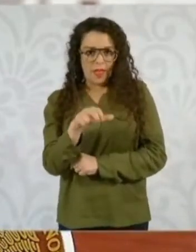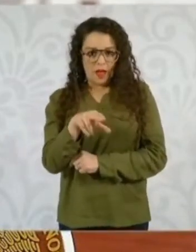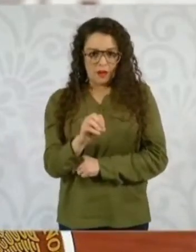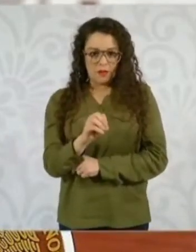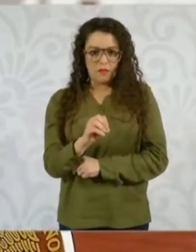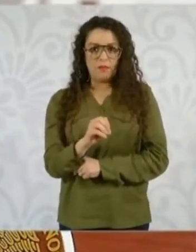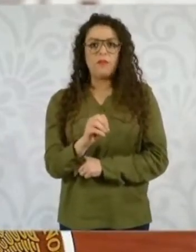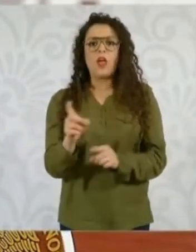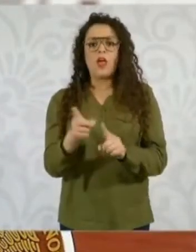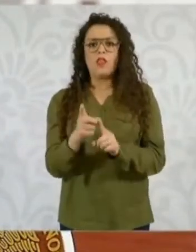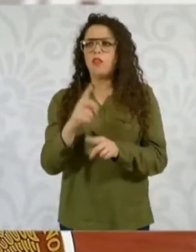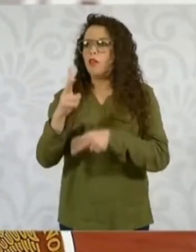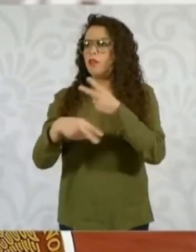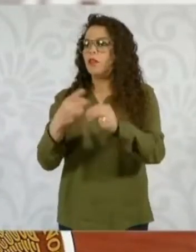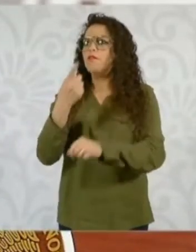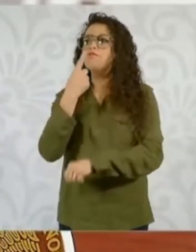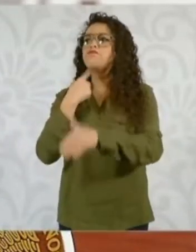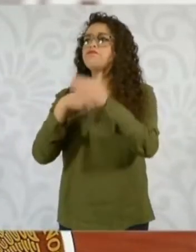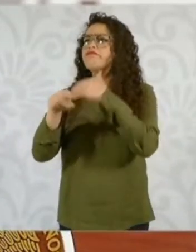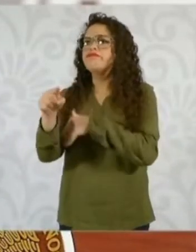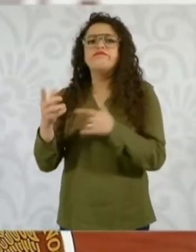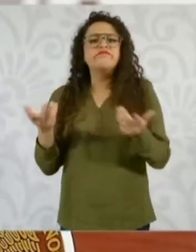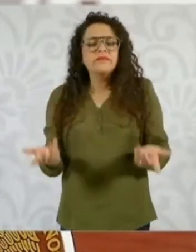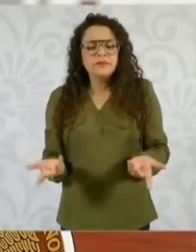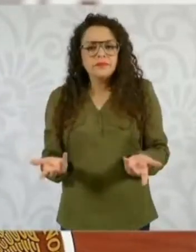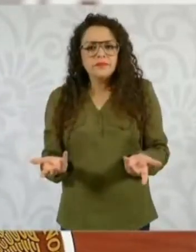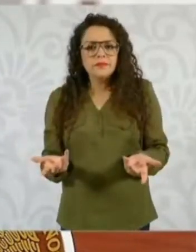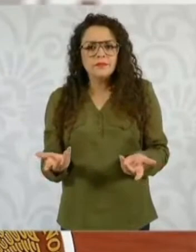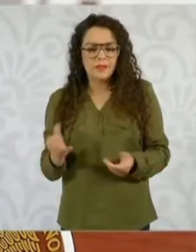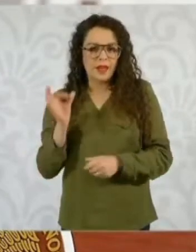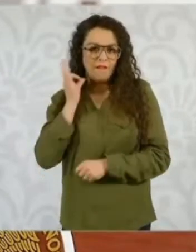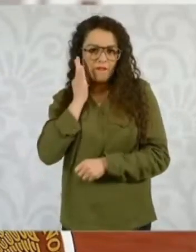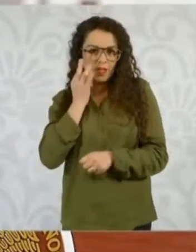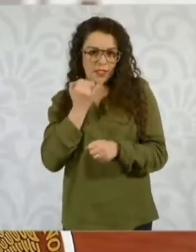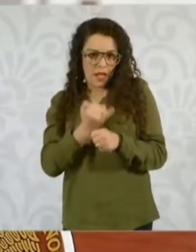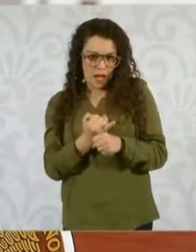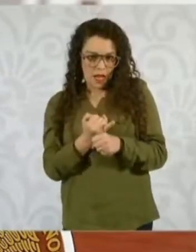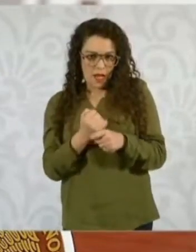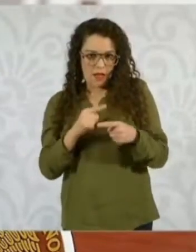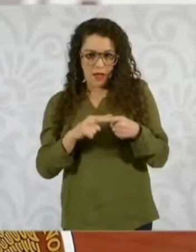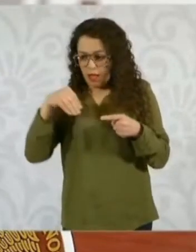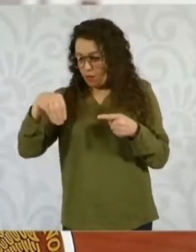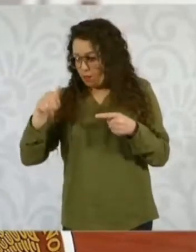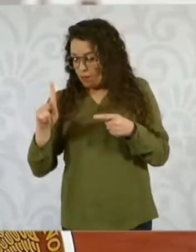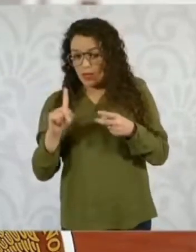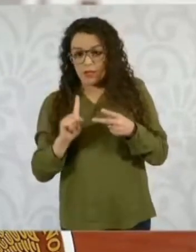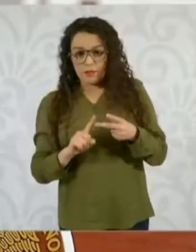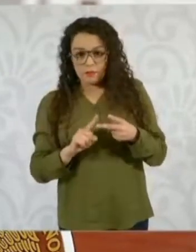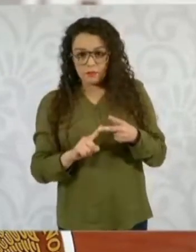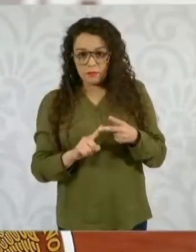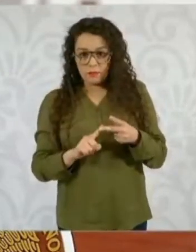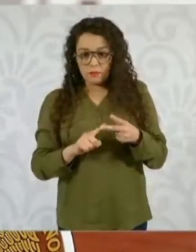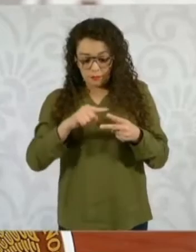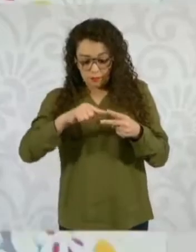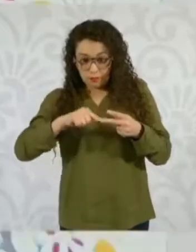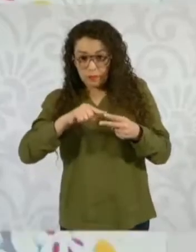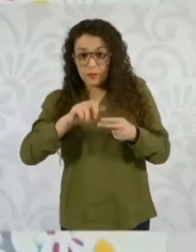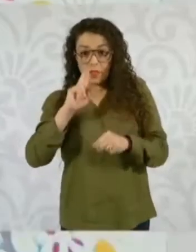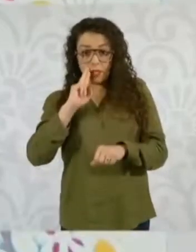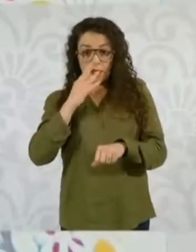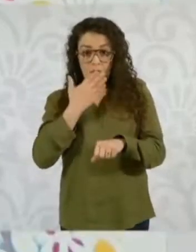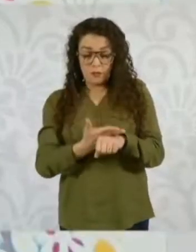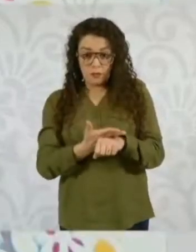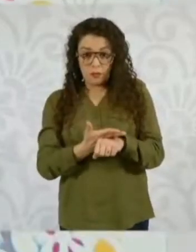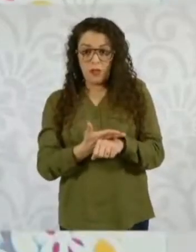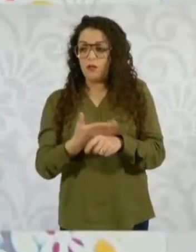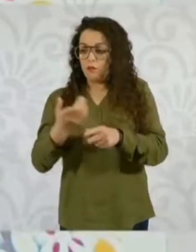a las fiscalías. La fiscalía tiene la obligación de integrar, abre una carpeta de investigación cuando